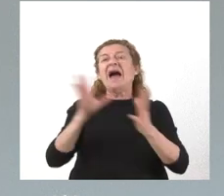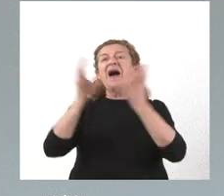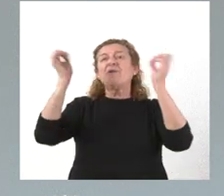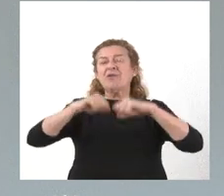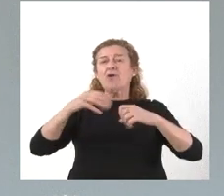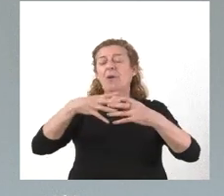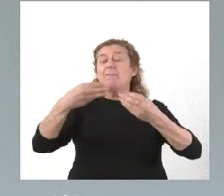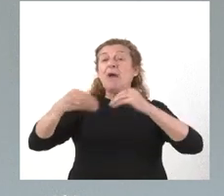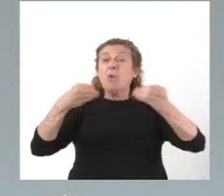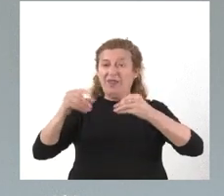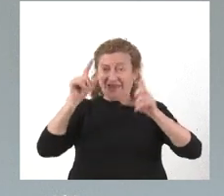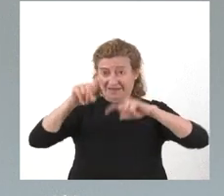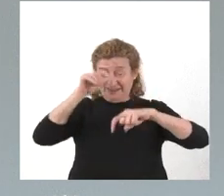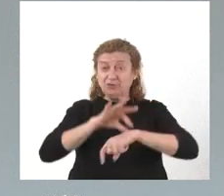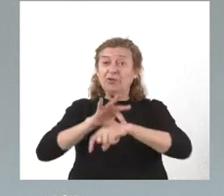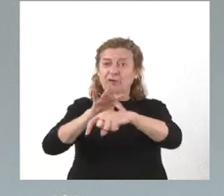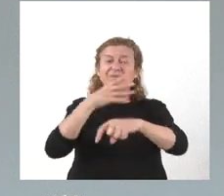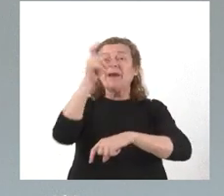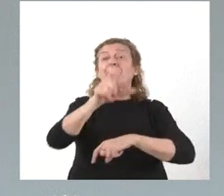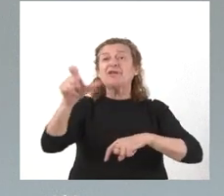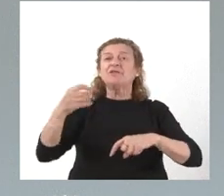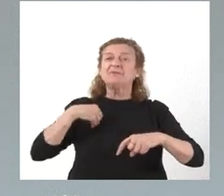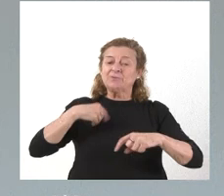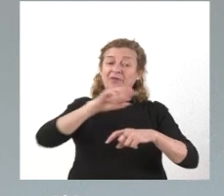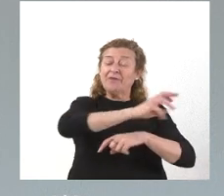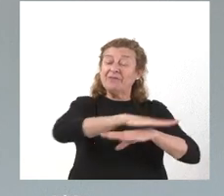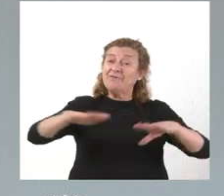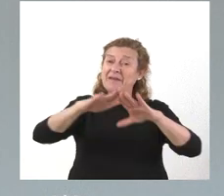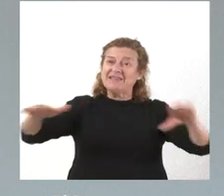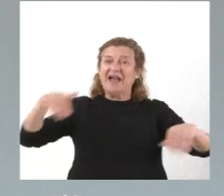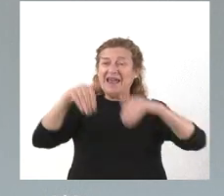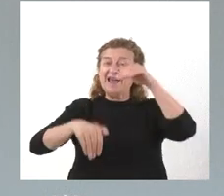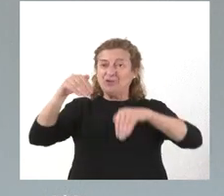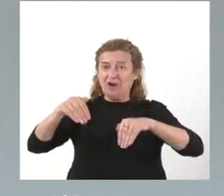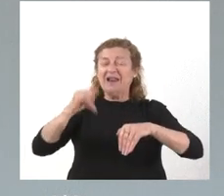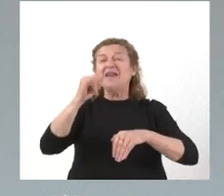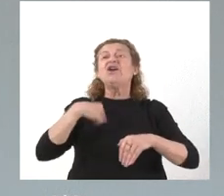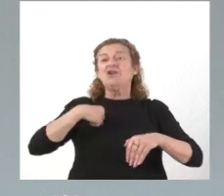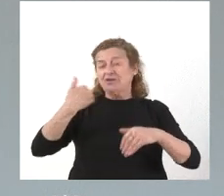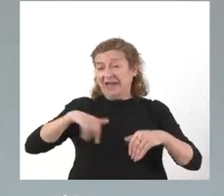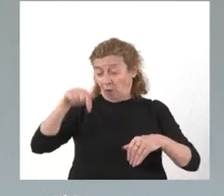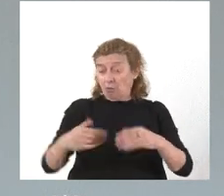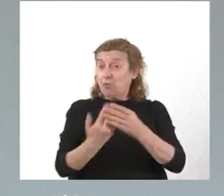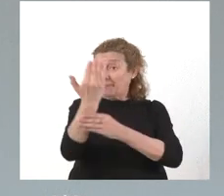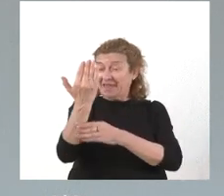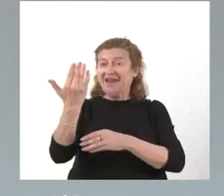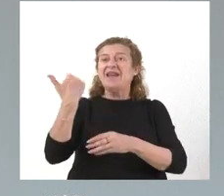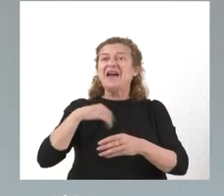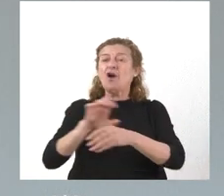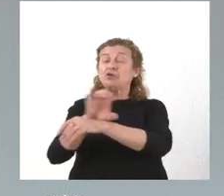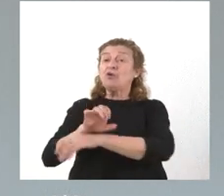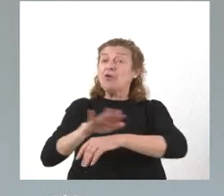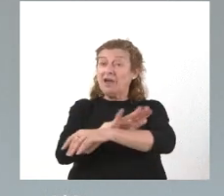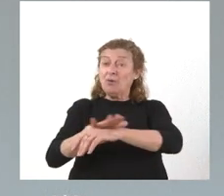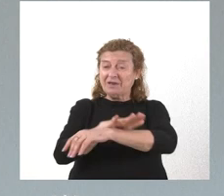manual de instrucciones para las personas que integren las distintas mesas electorales y hemos procedido en la mañana de hoy, en el Consejo de Gobierno,